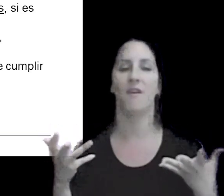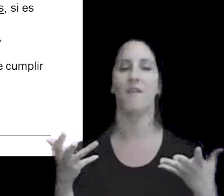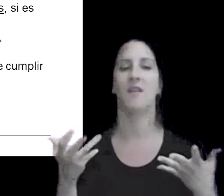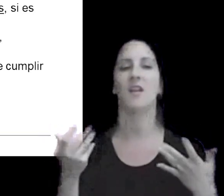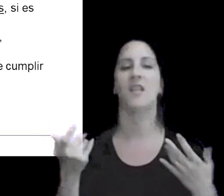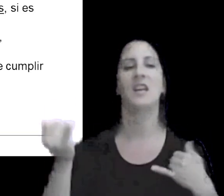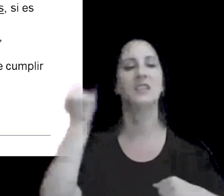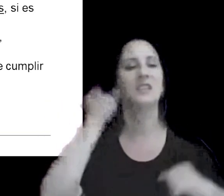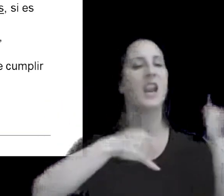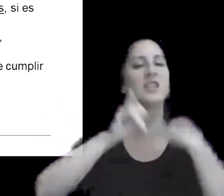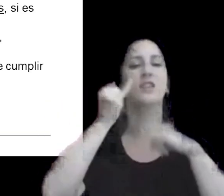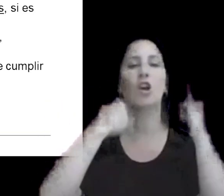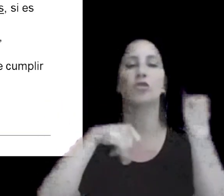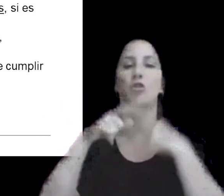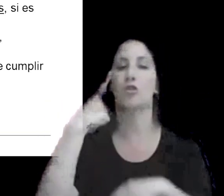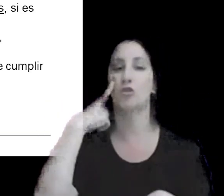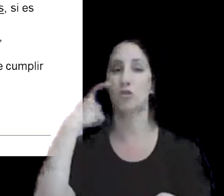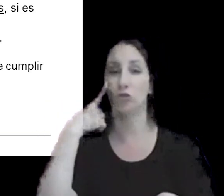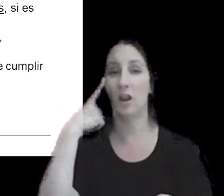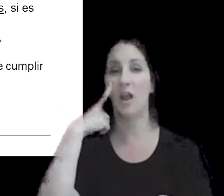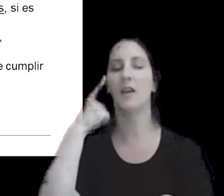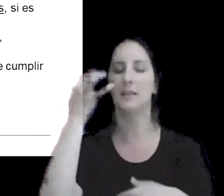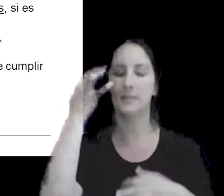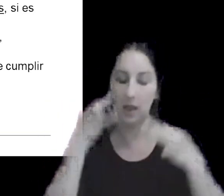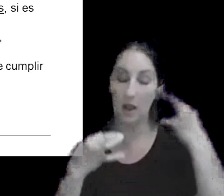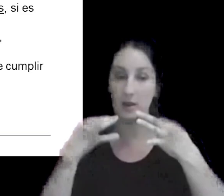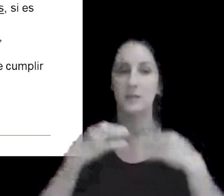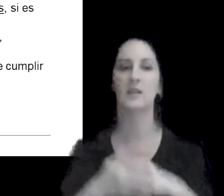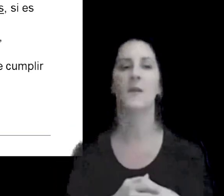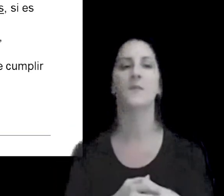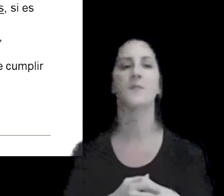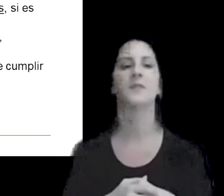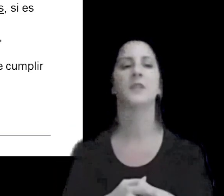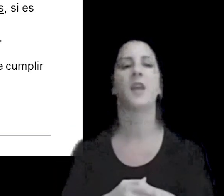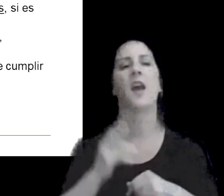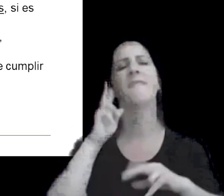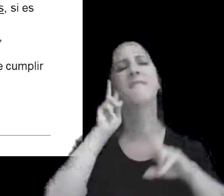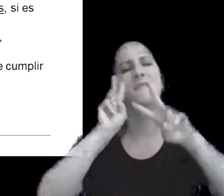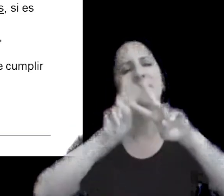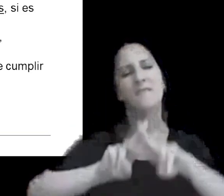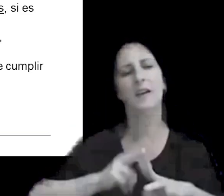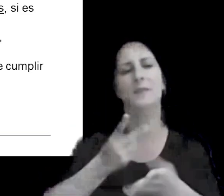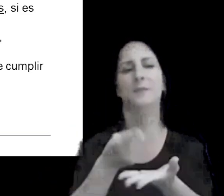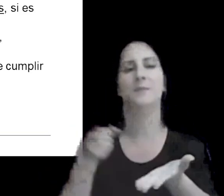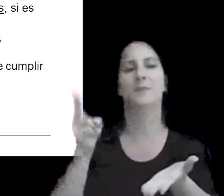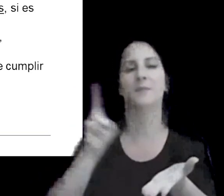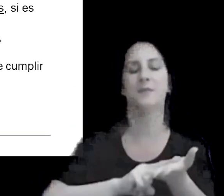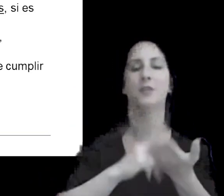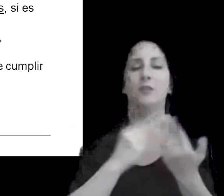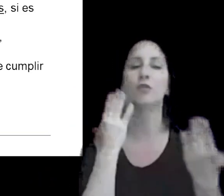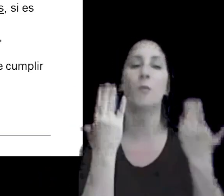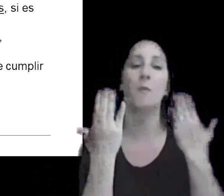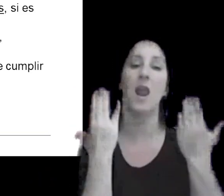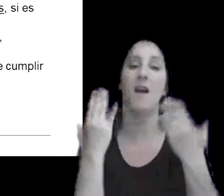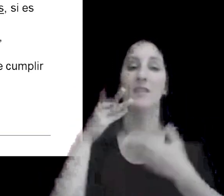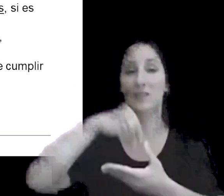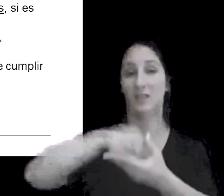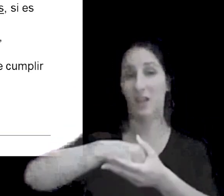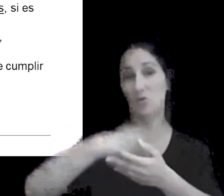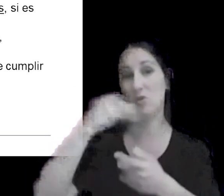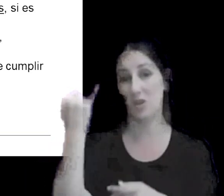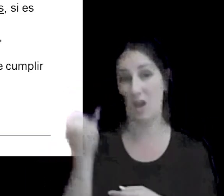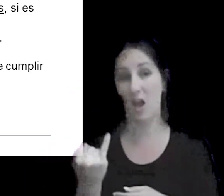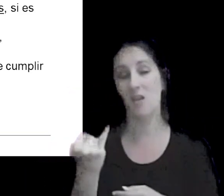transacciones controladas que están bajo análisis una revisión de los comparables internos que puedan